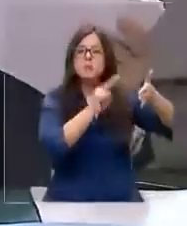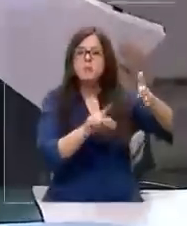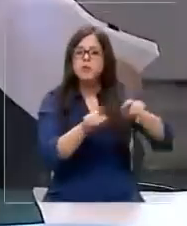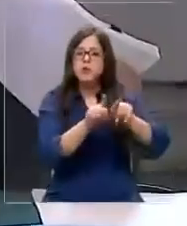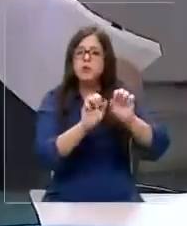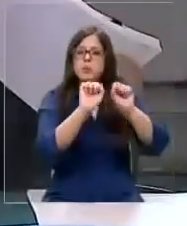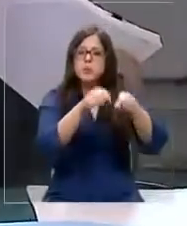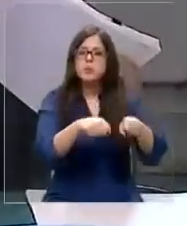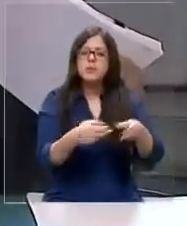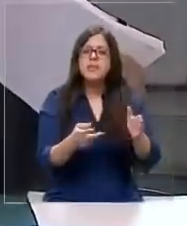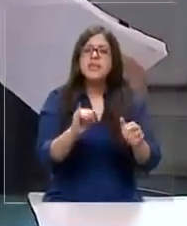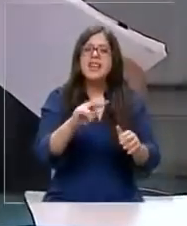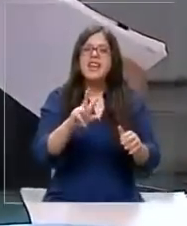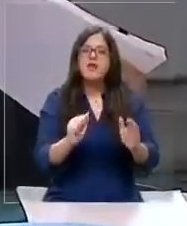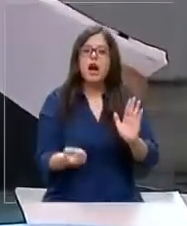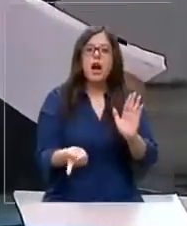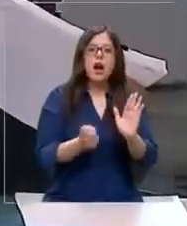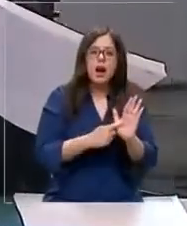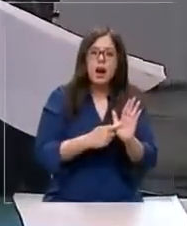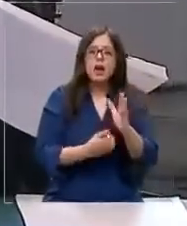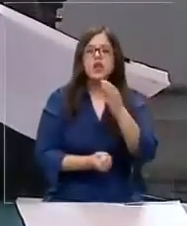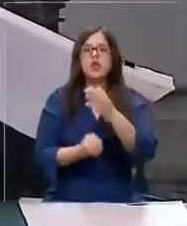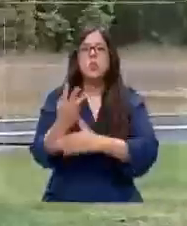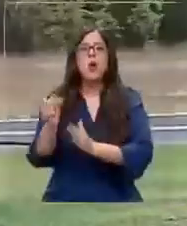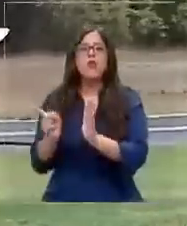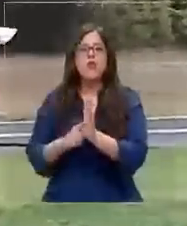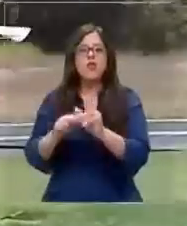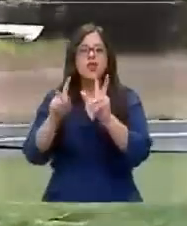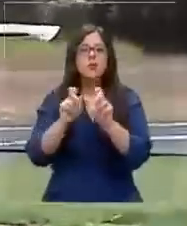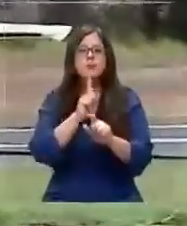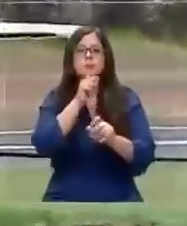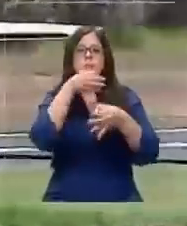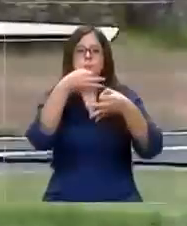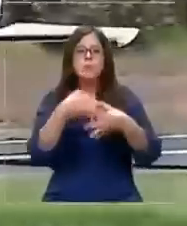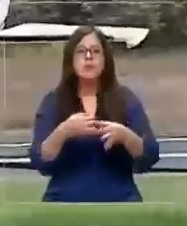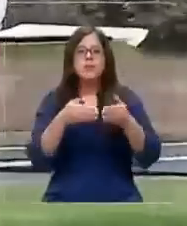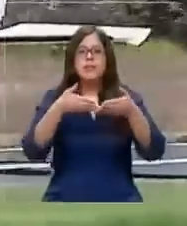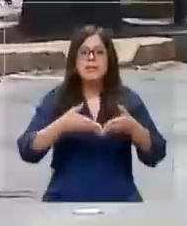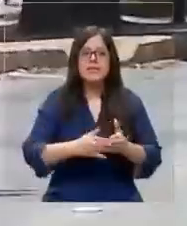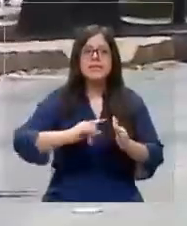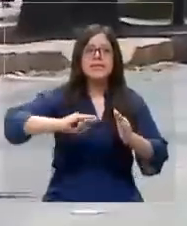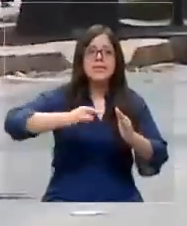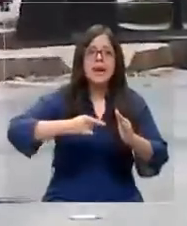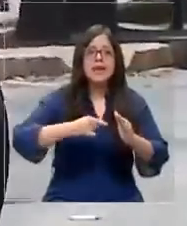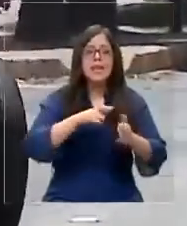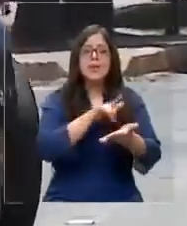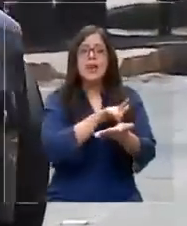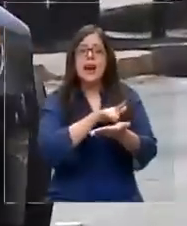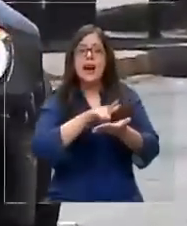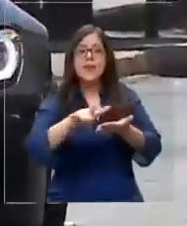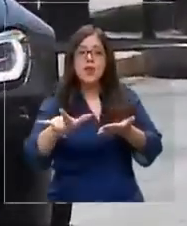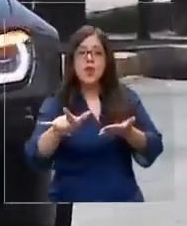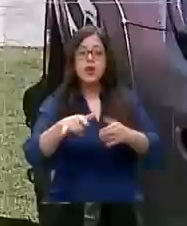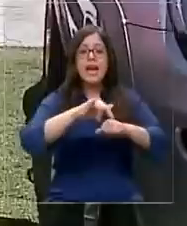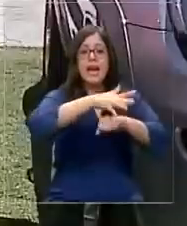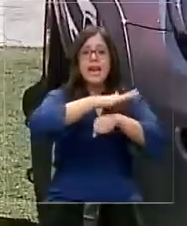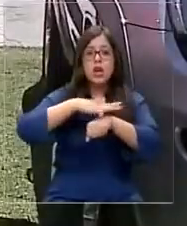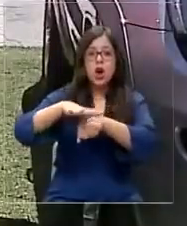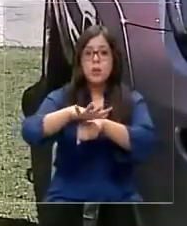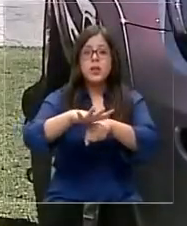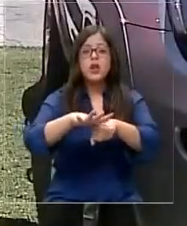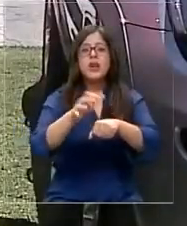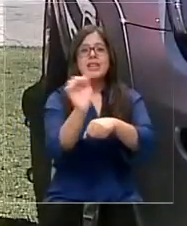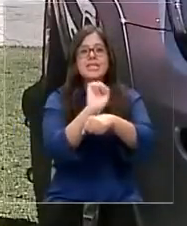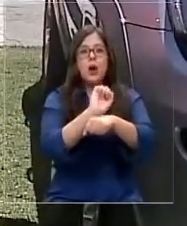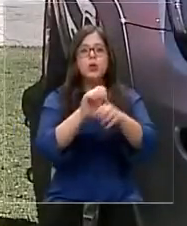aprobar el IVA a los servicios y un nuevo impuesto a los bienes de lujo, como yates, aviones, helicópteros y autos con tasación fiscal de más de